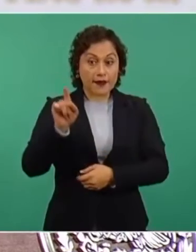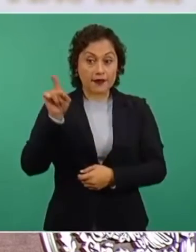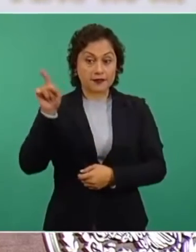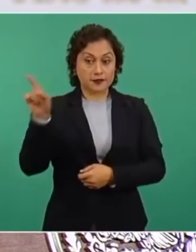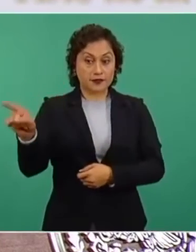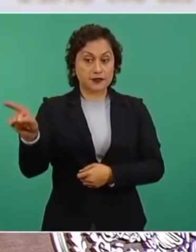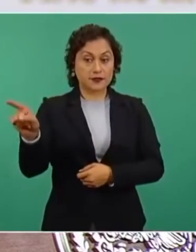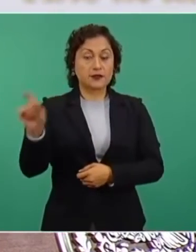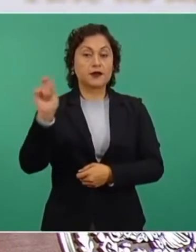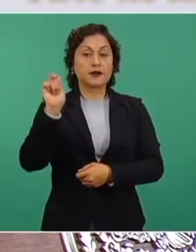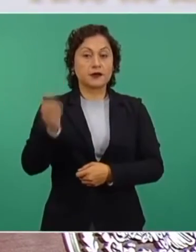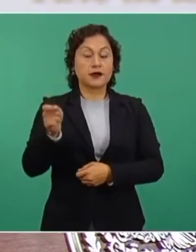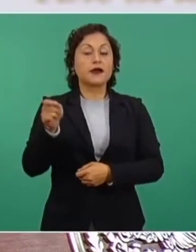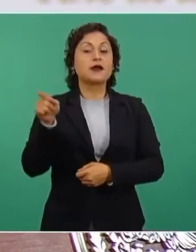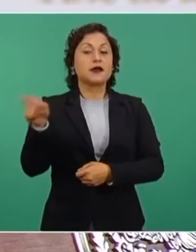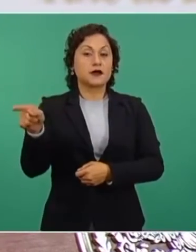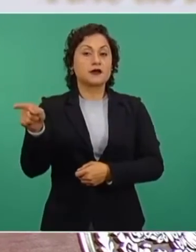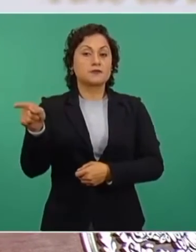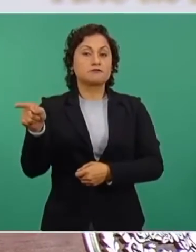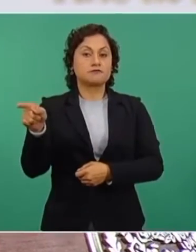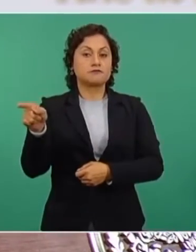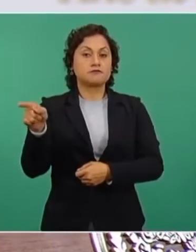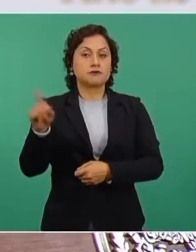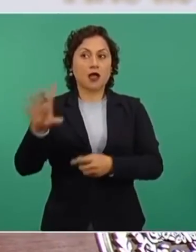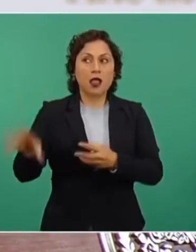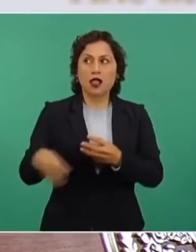a deuda adicional.